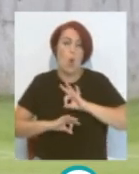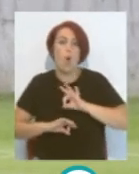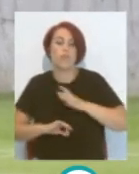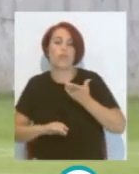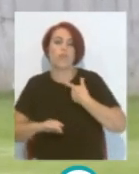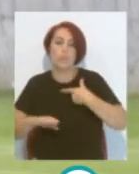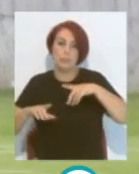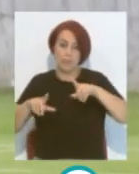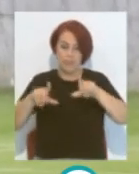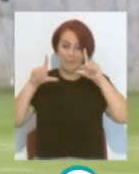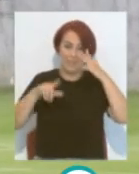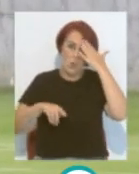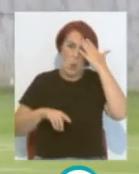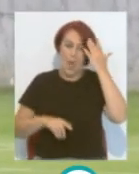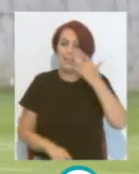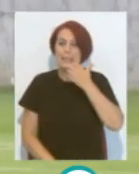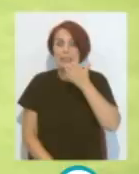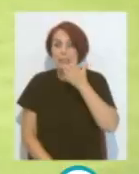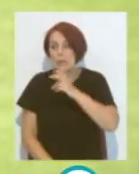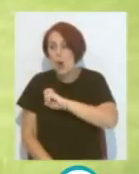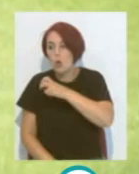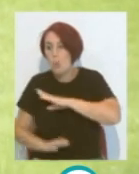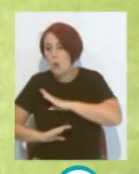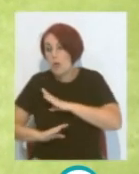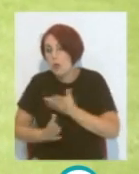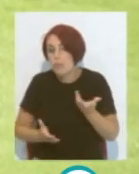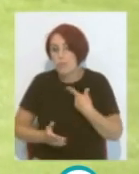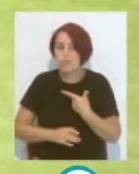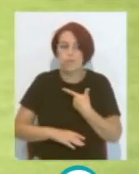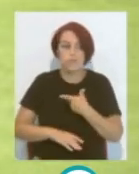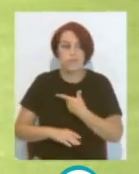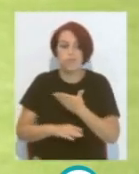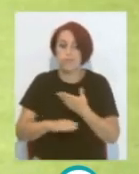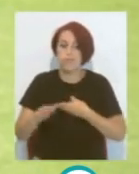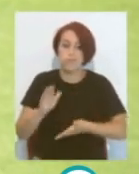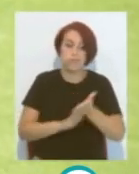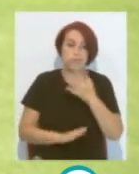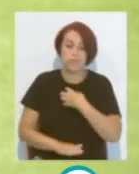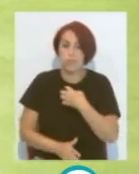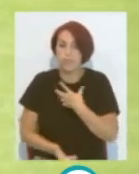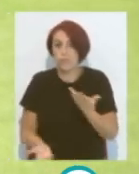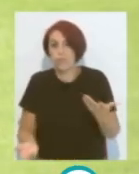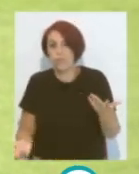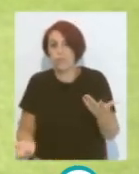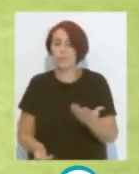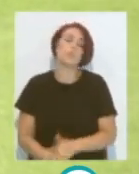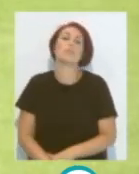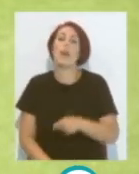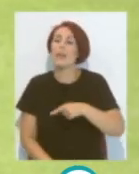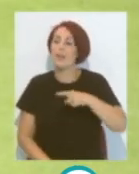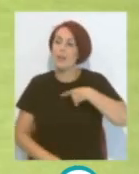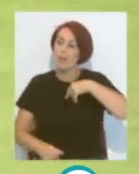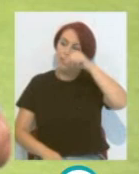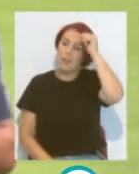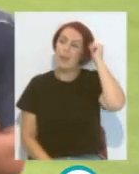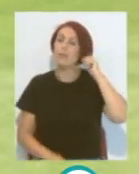titular Y que también Se dé la circunstancia De que el otro No pueda hacerlo Y ahí tenemos Al míster Con esas Con esas